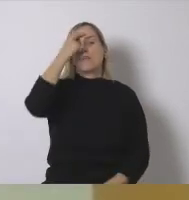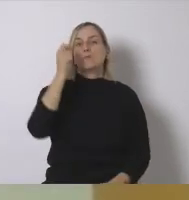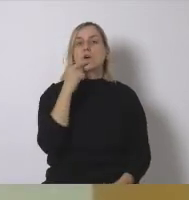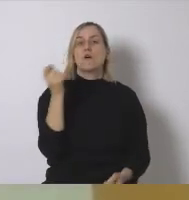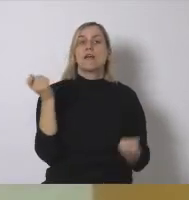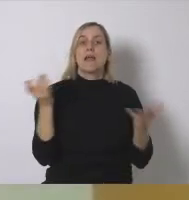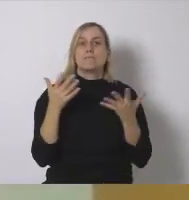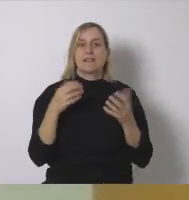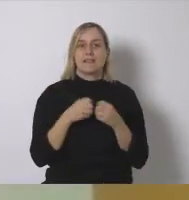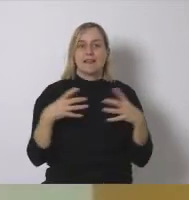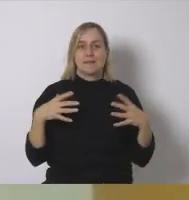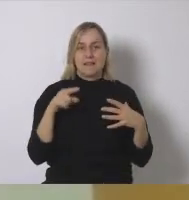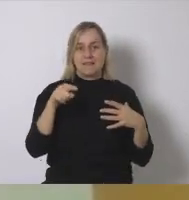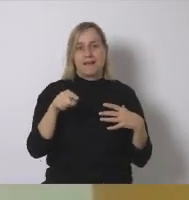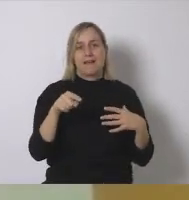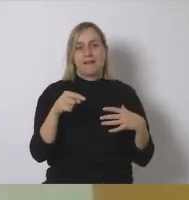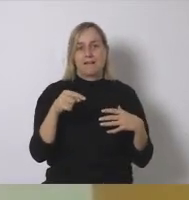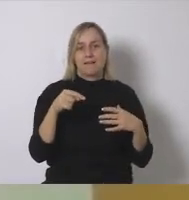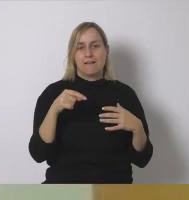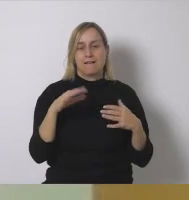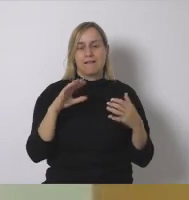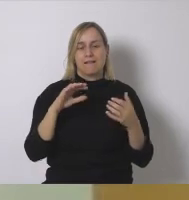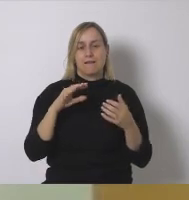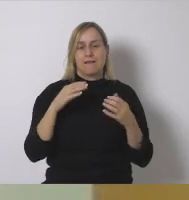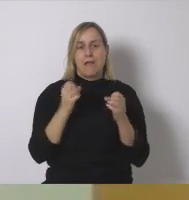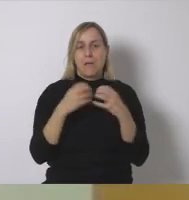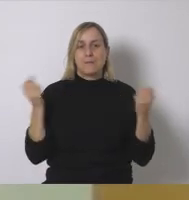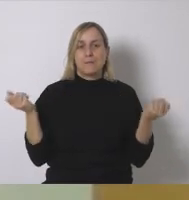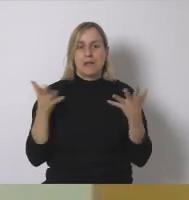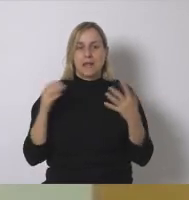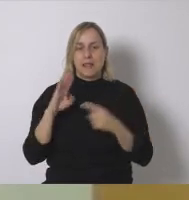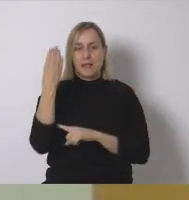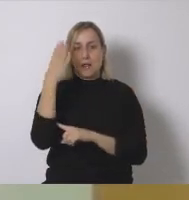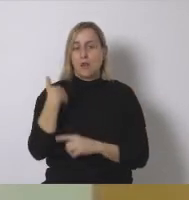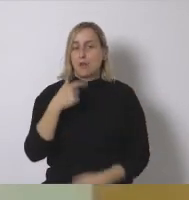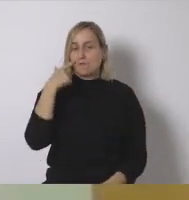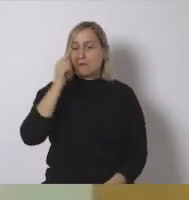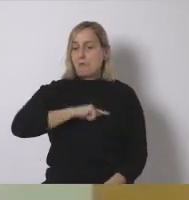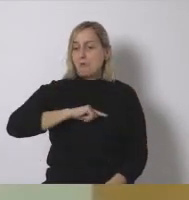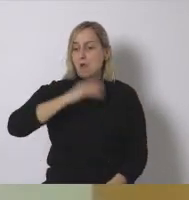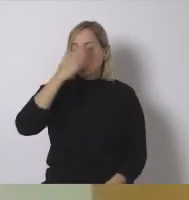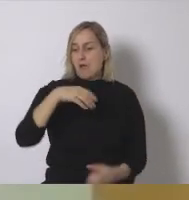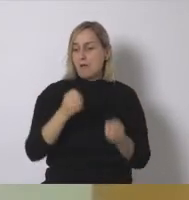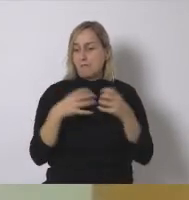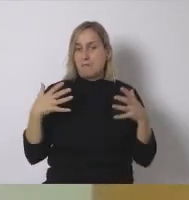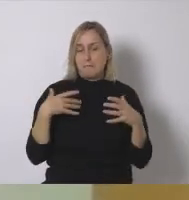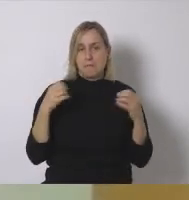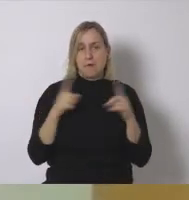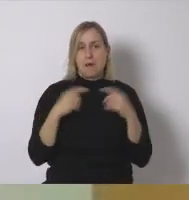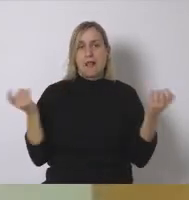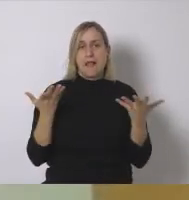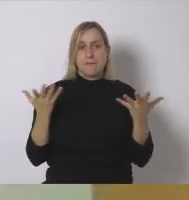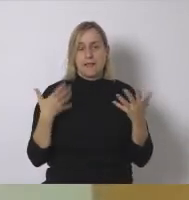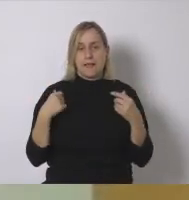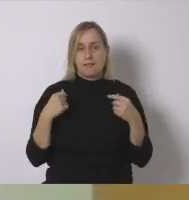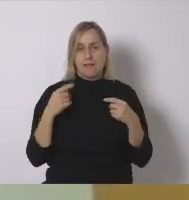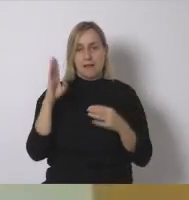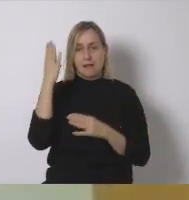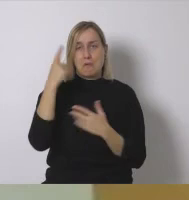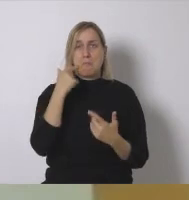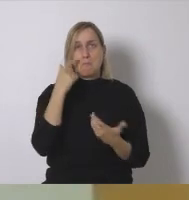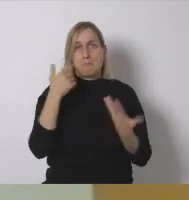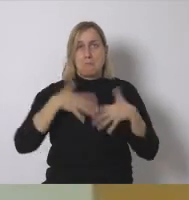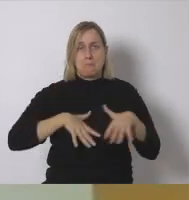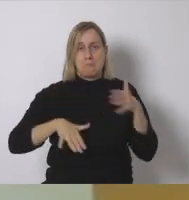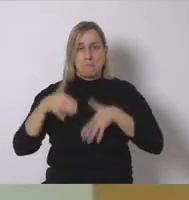el concepto de emergencia climática no somos conscientes de la emergencia de la